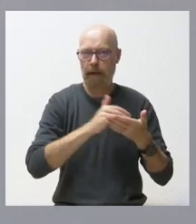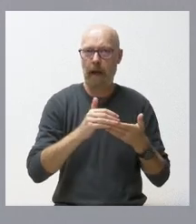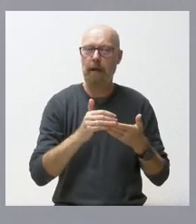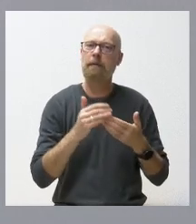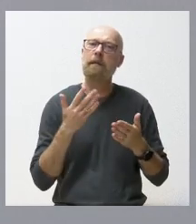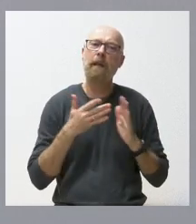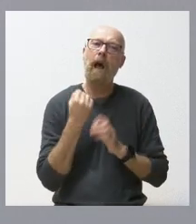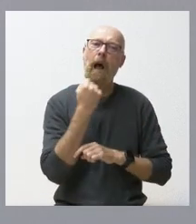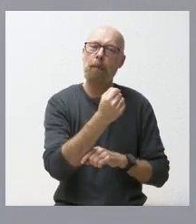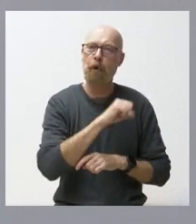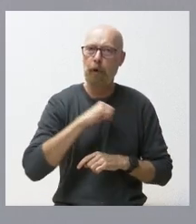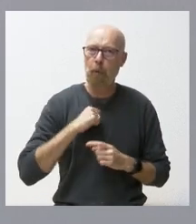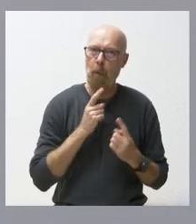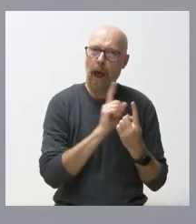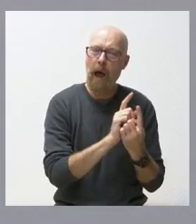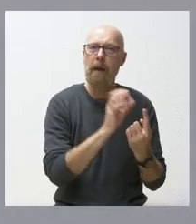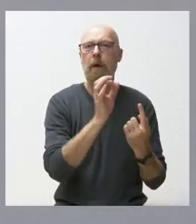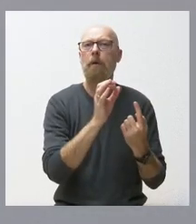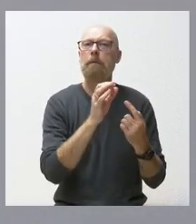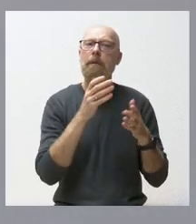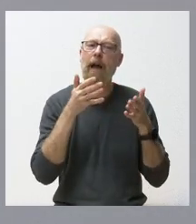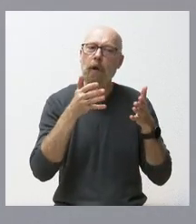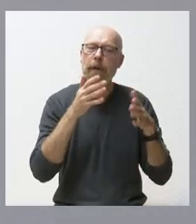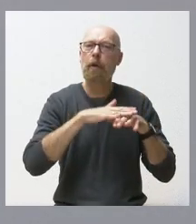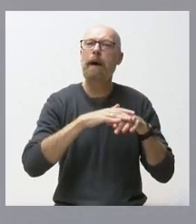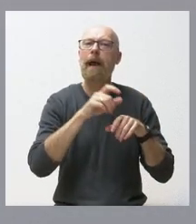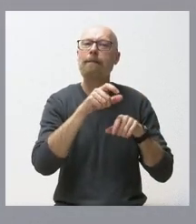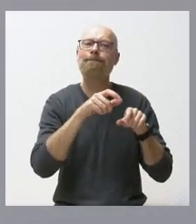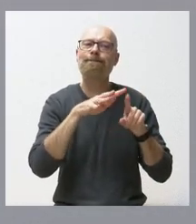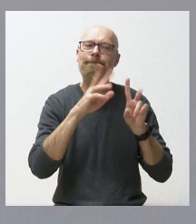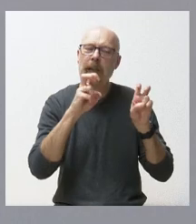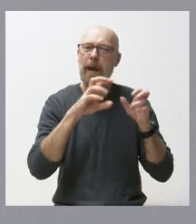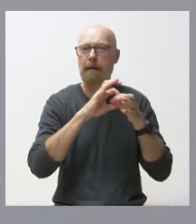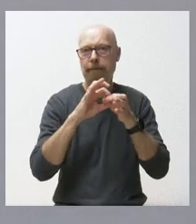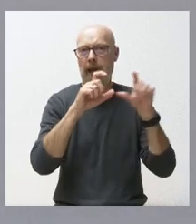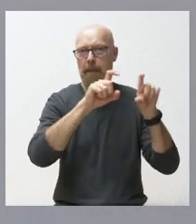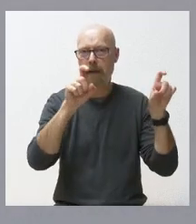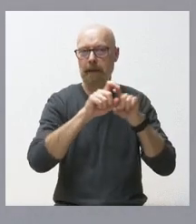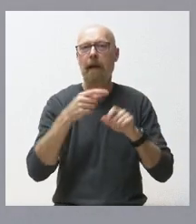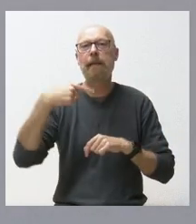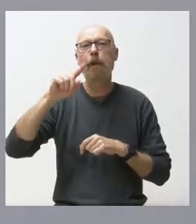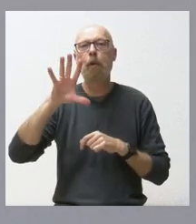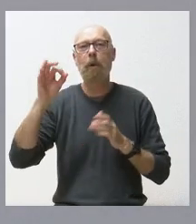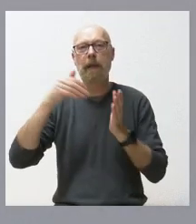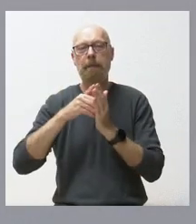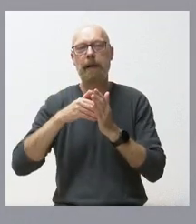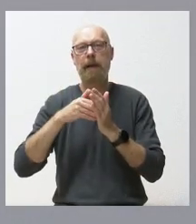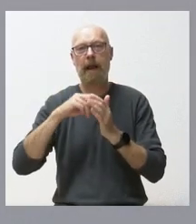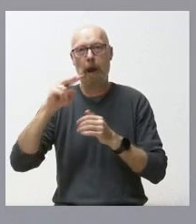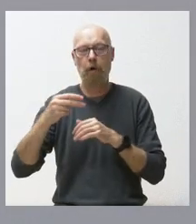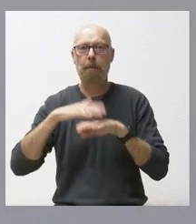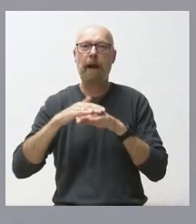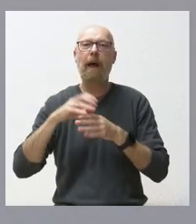aseguramiento dirigido fundamentalmente a la actividad del mundo de las empresas. 150.000 euros para el funcionamiento de los centros de innovación social